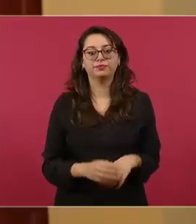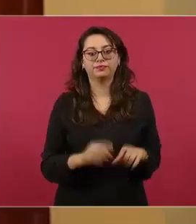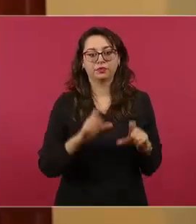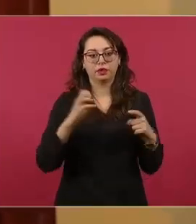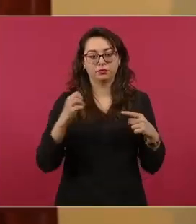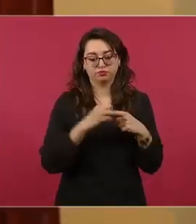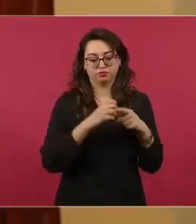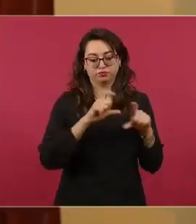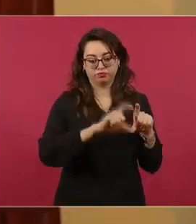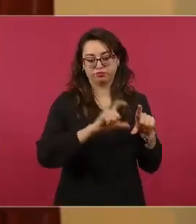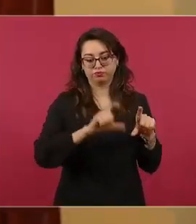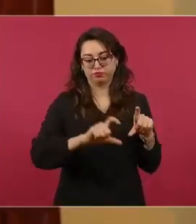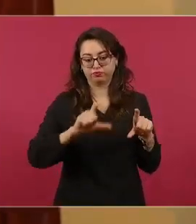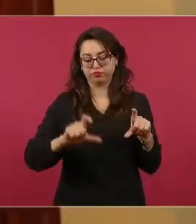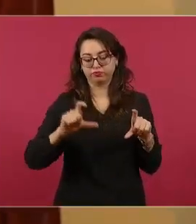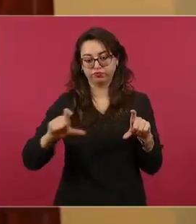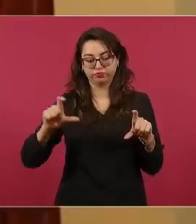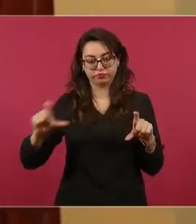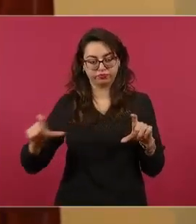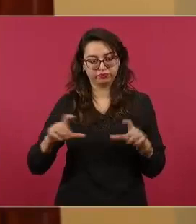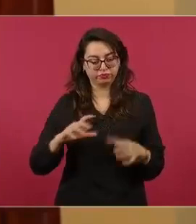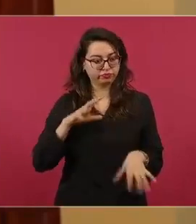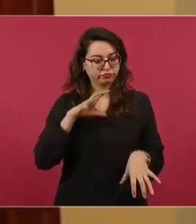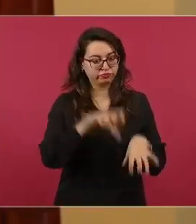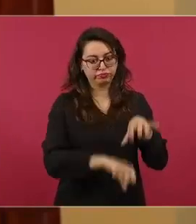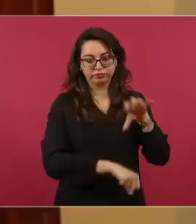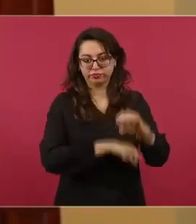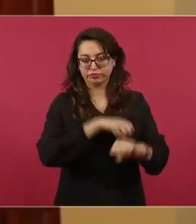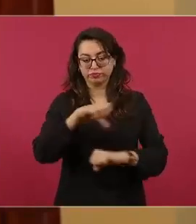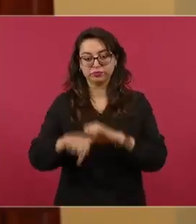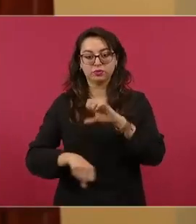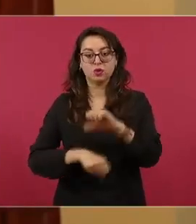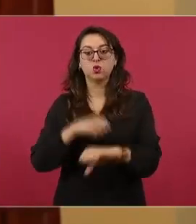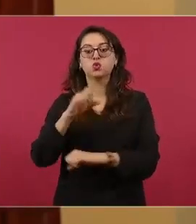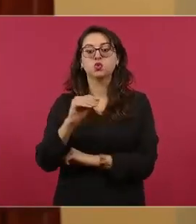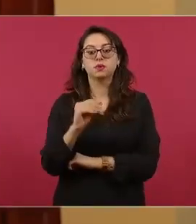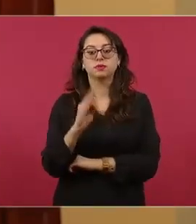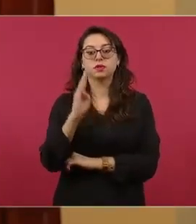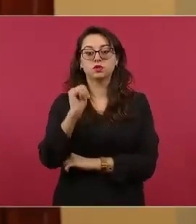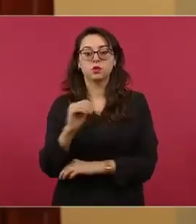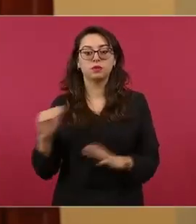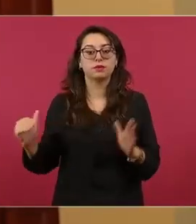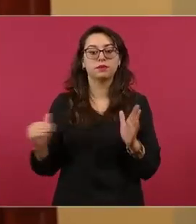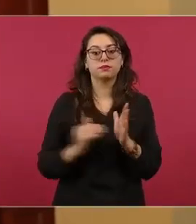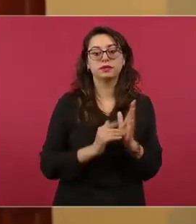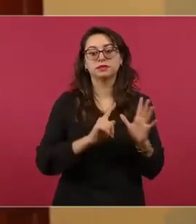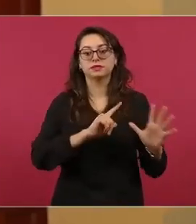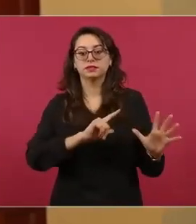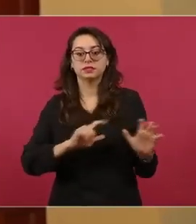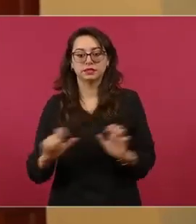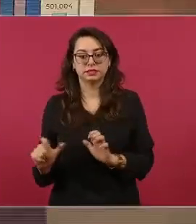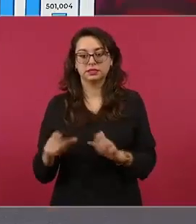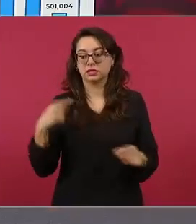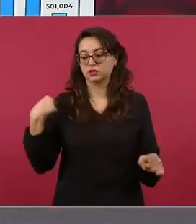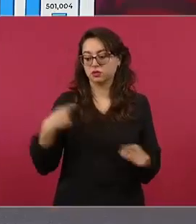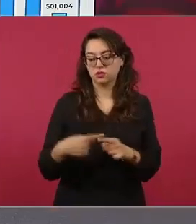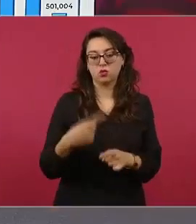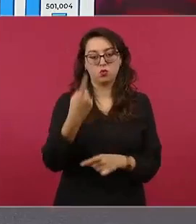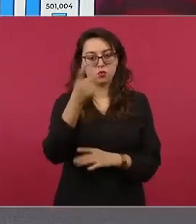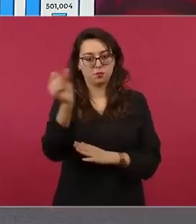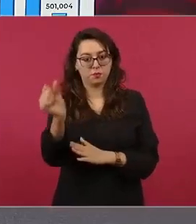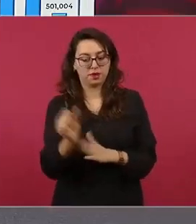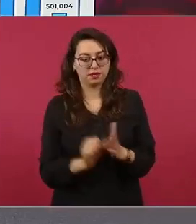192 en este periodo del informe, 99 mil 749 en lo que va de mayo.